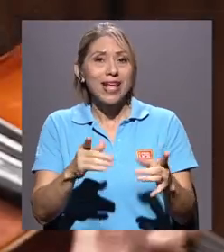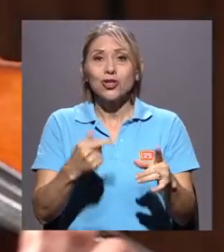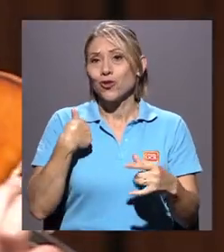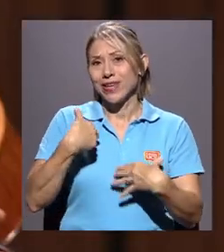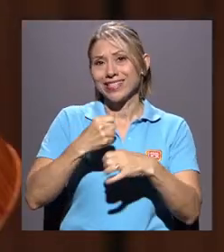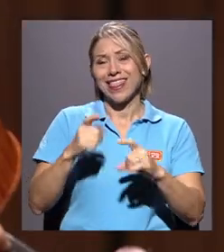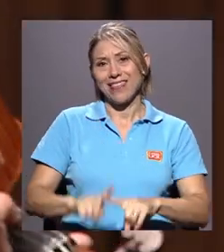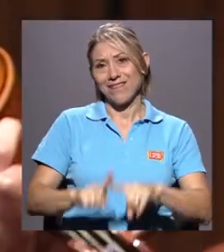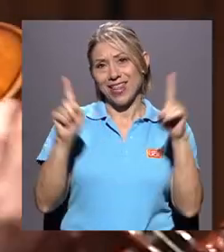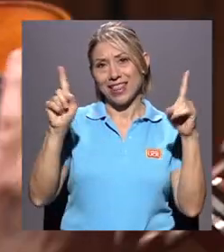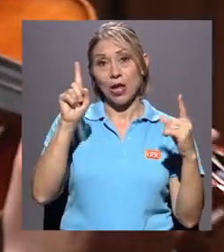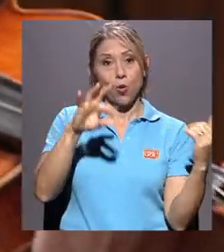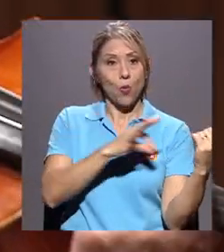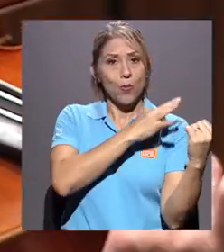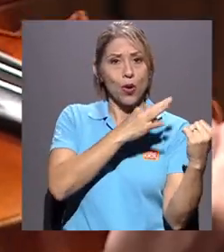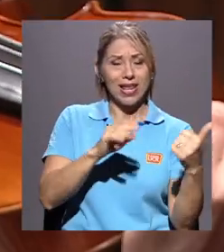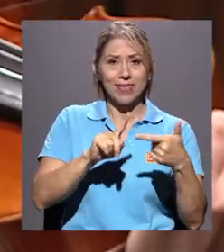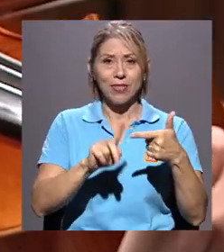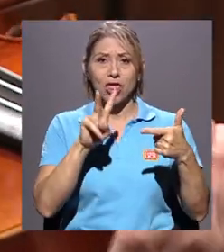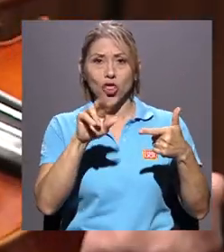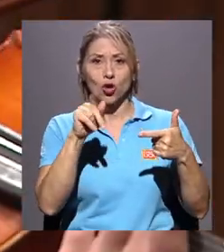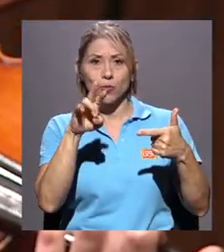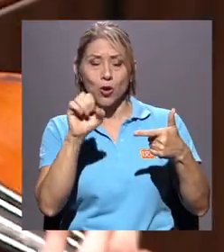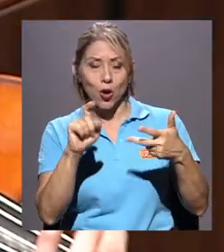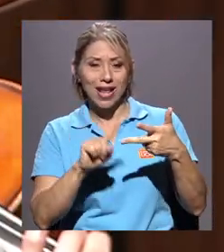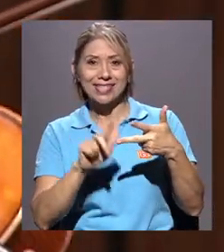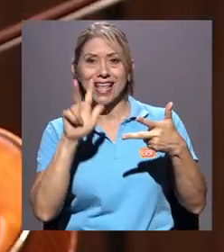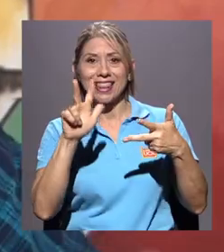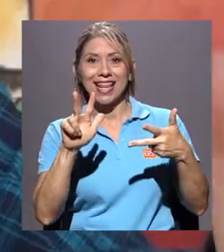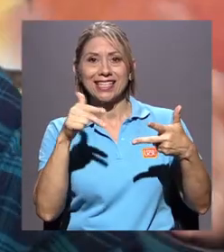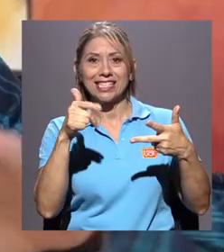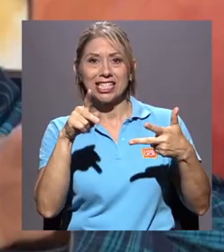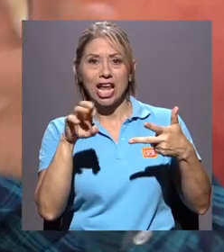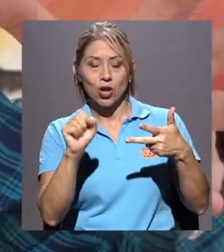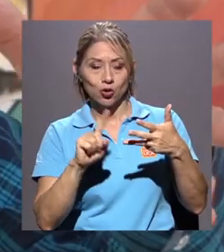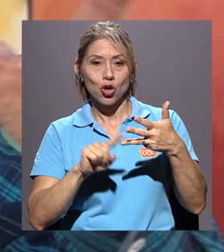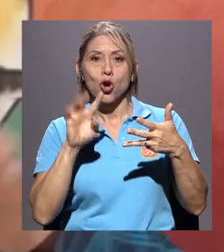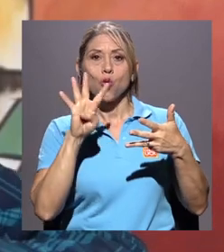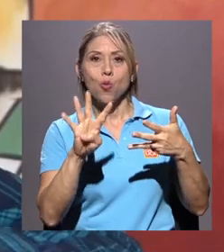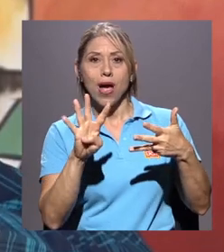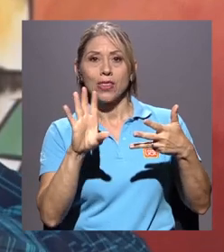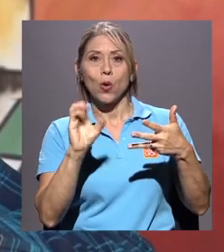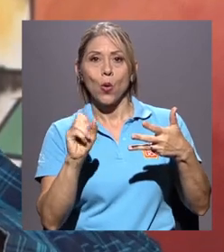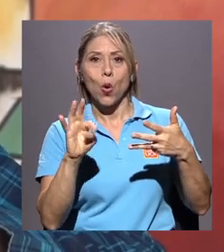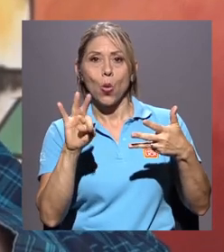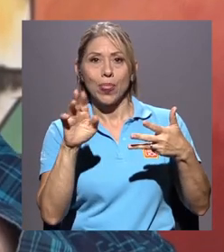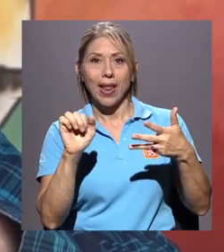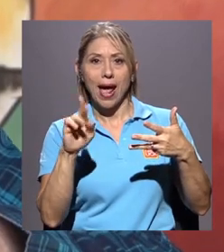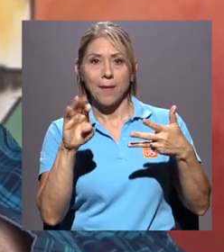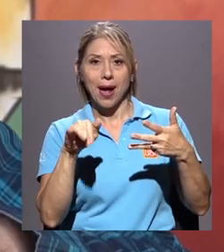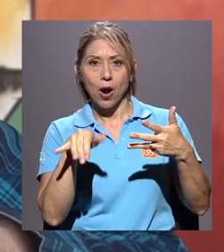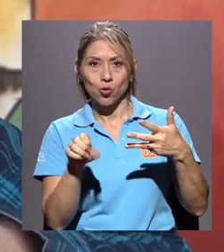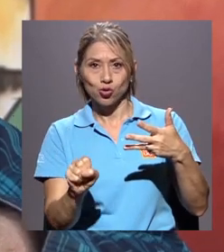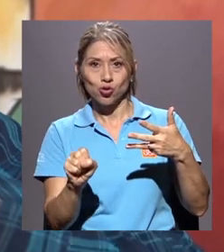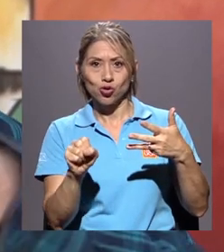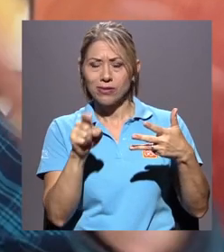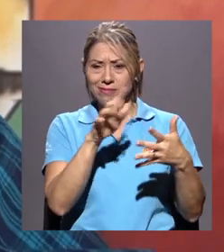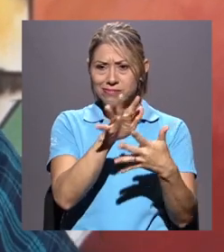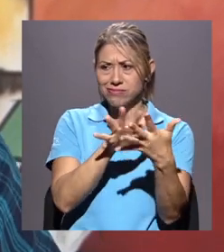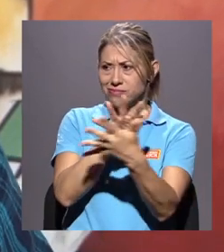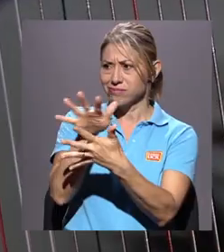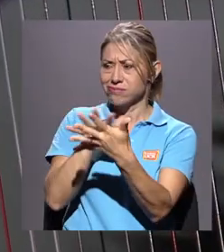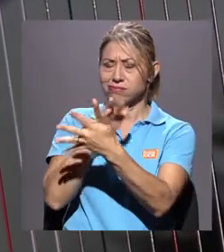Solo un violín, dos violas, tres chelos y cuatro contrabajos. Esa inversión del grupo produce una